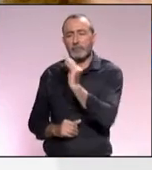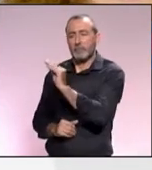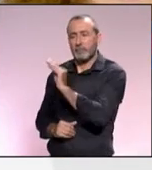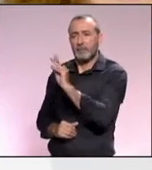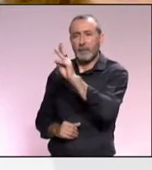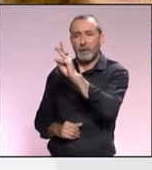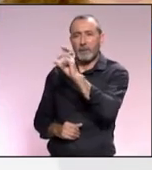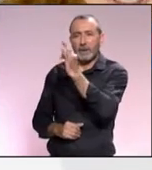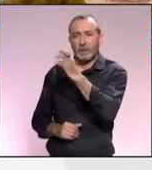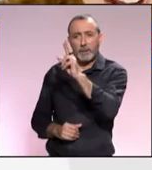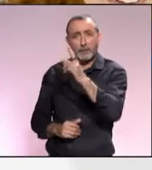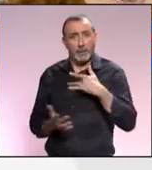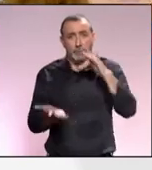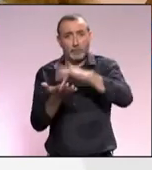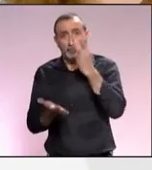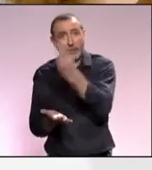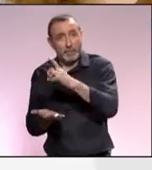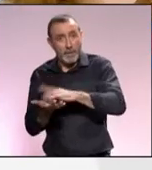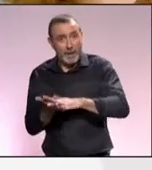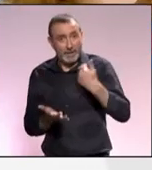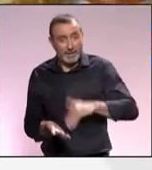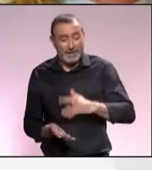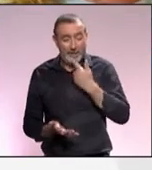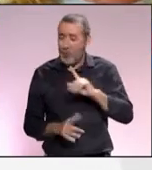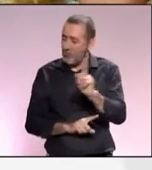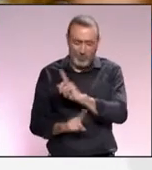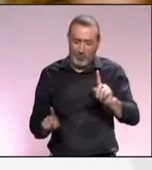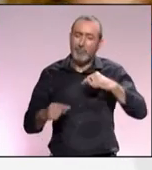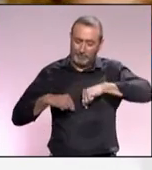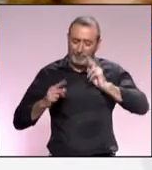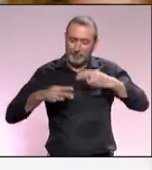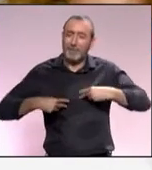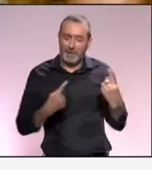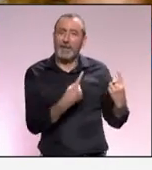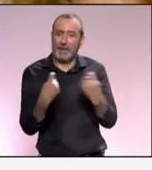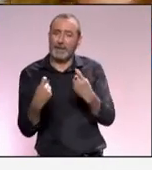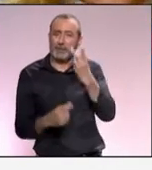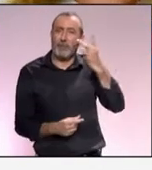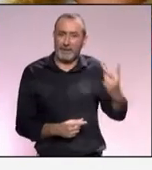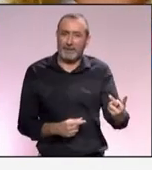Peter ¿has visitado alguna vez Málaga? no pero necesito hacerlo